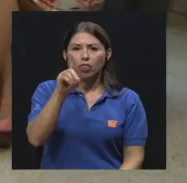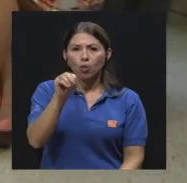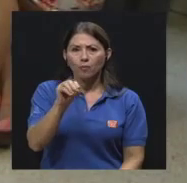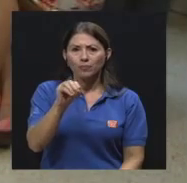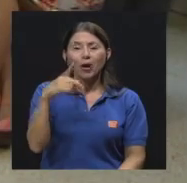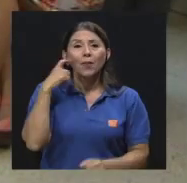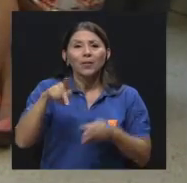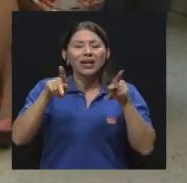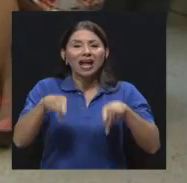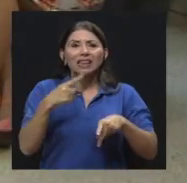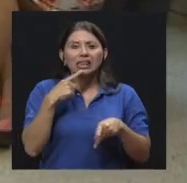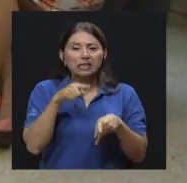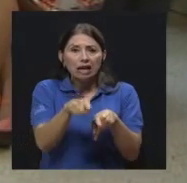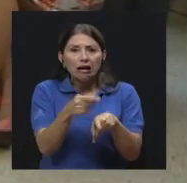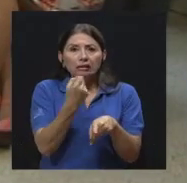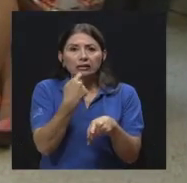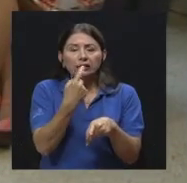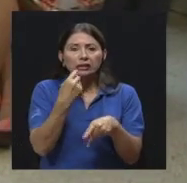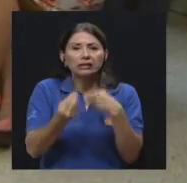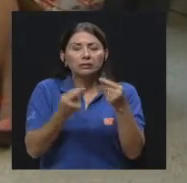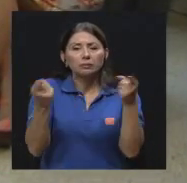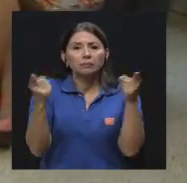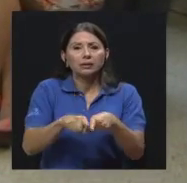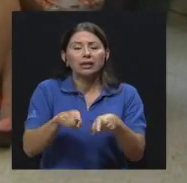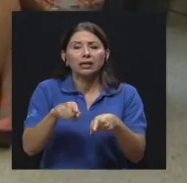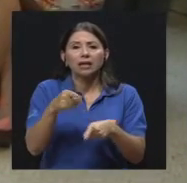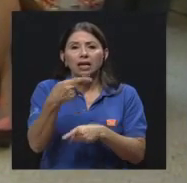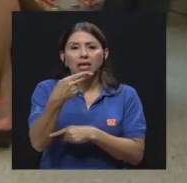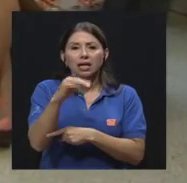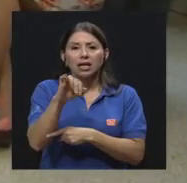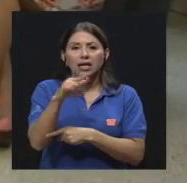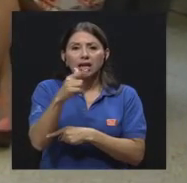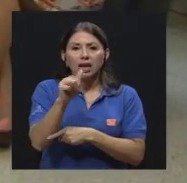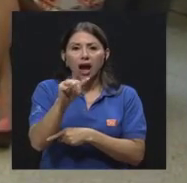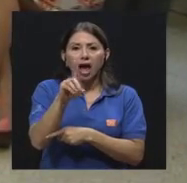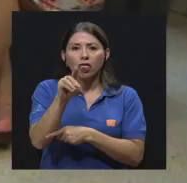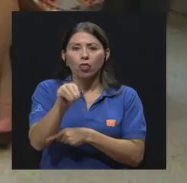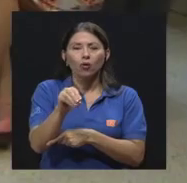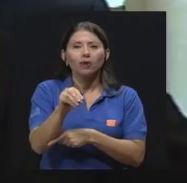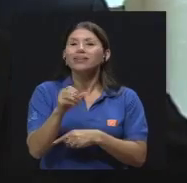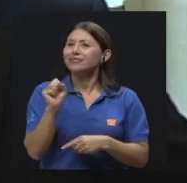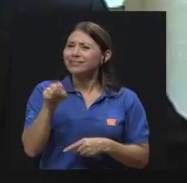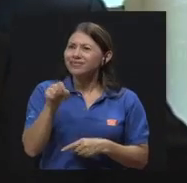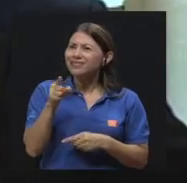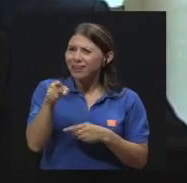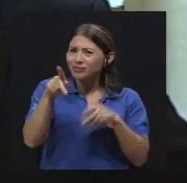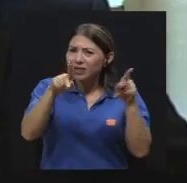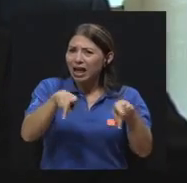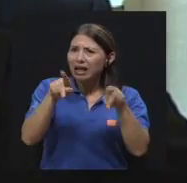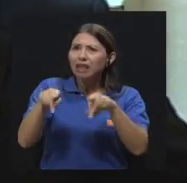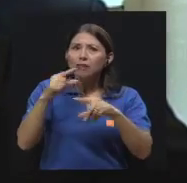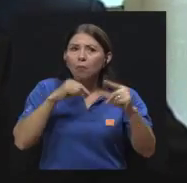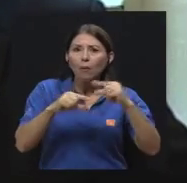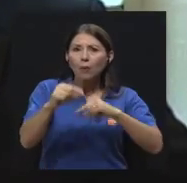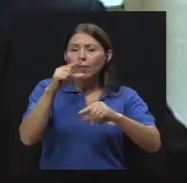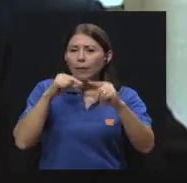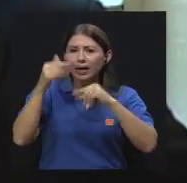los hongos con que se me va dañar el hígado. es el mito, ¿verdad? Que también hay. Y hay mucho mito acerca de esto.